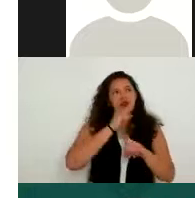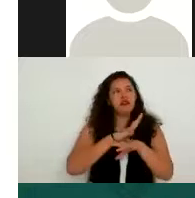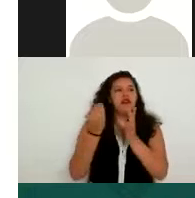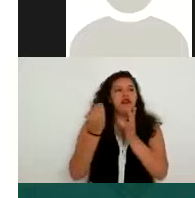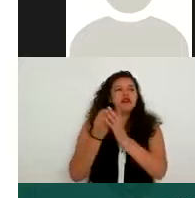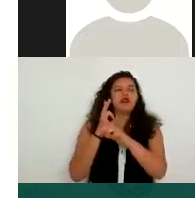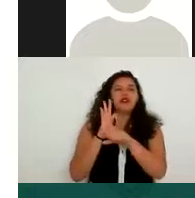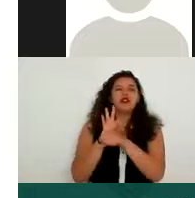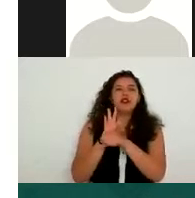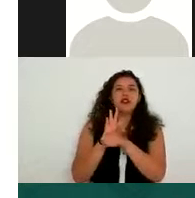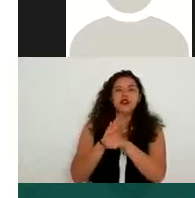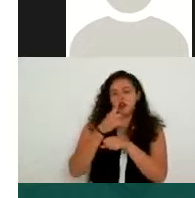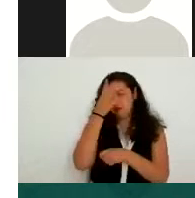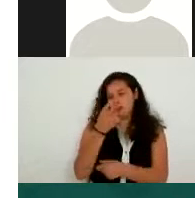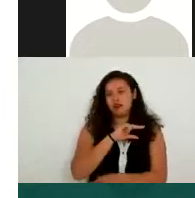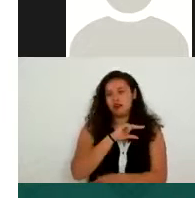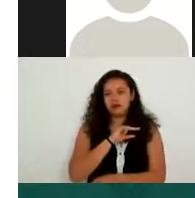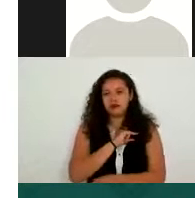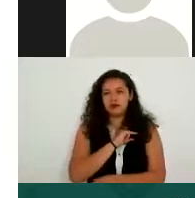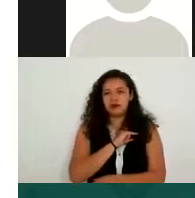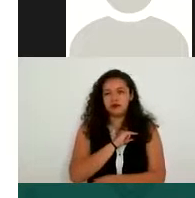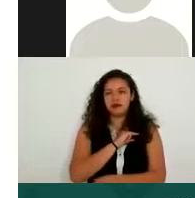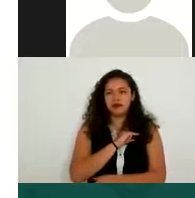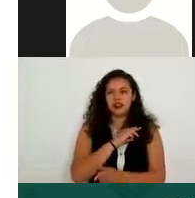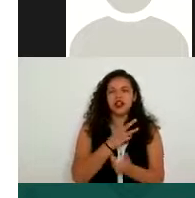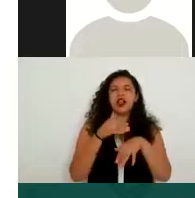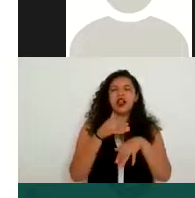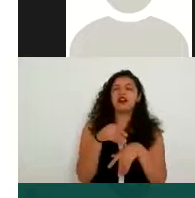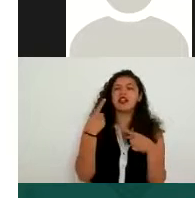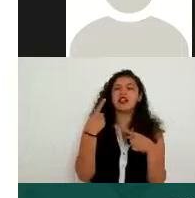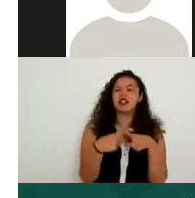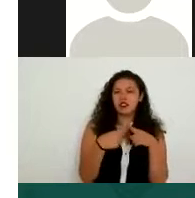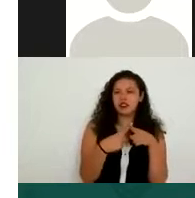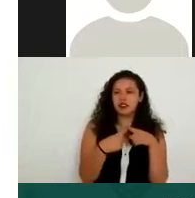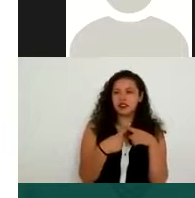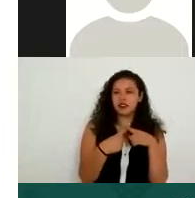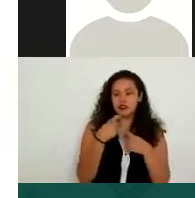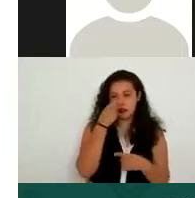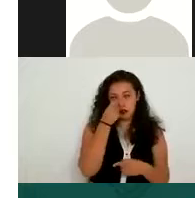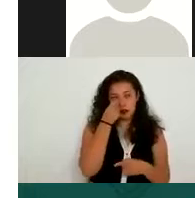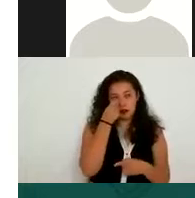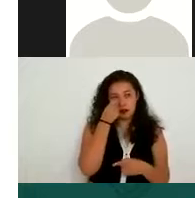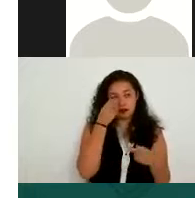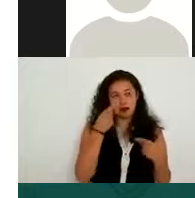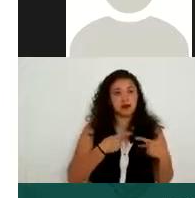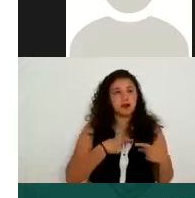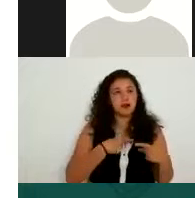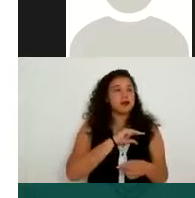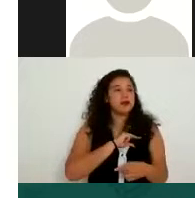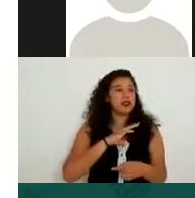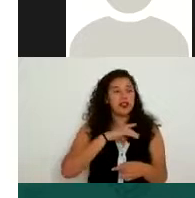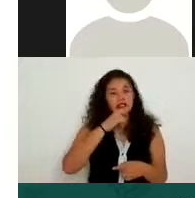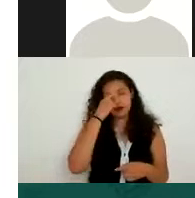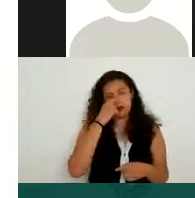particulares a quienes regulan. En este caso regulan los particulares que llevan a cabo el tratamiento de datos